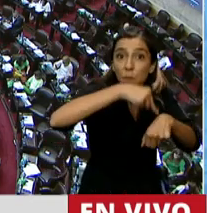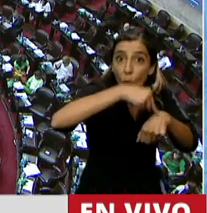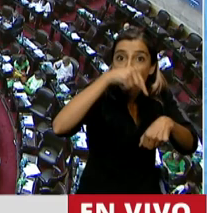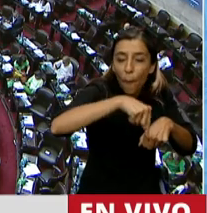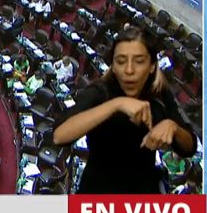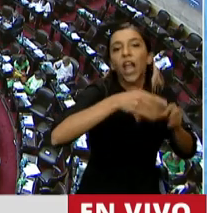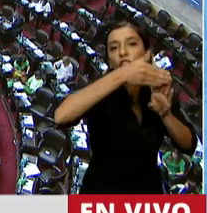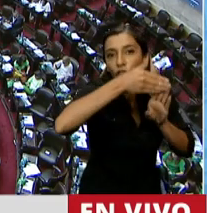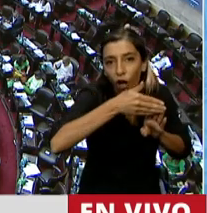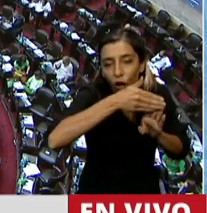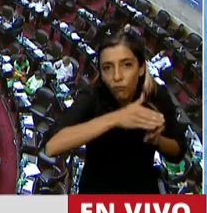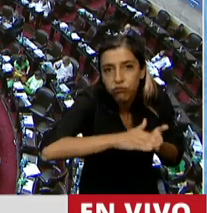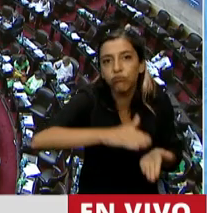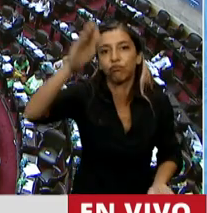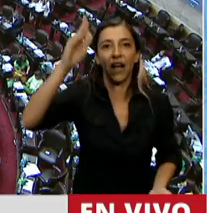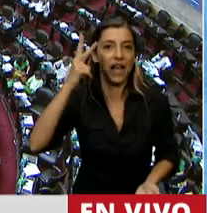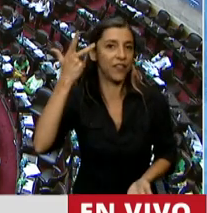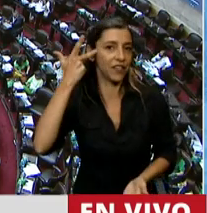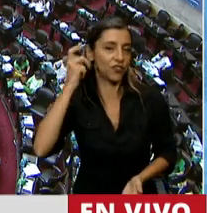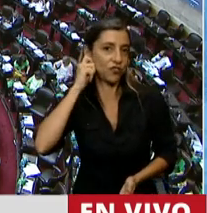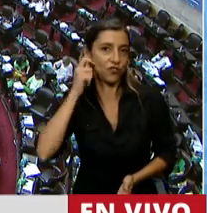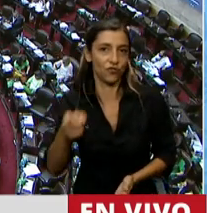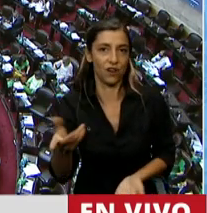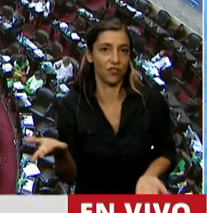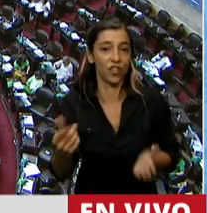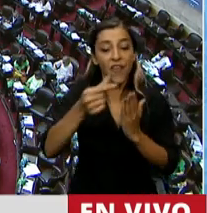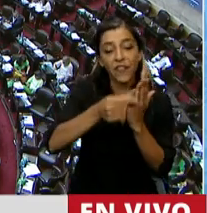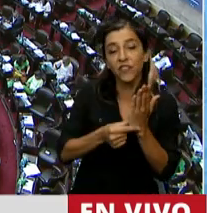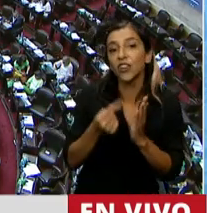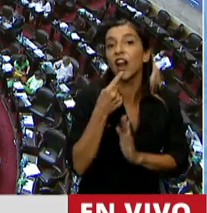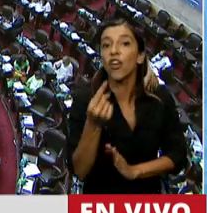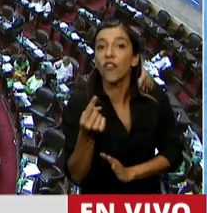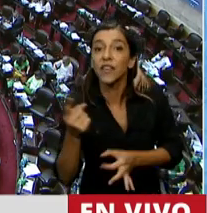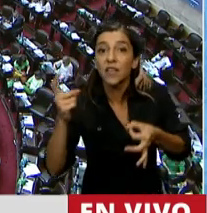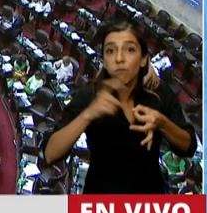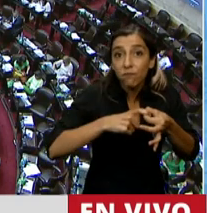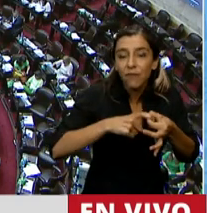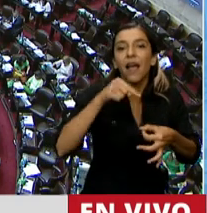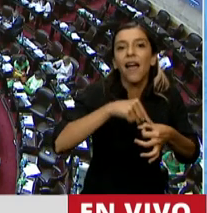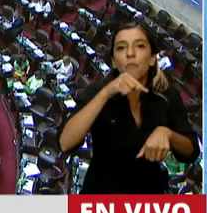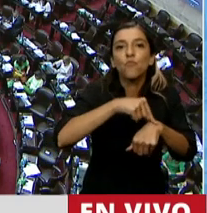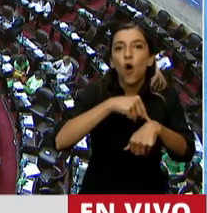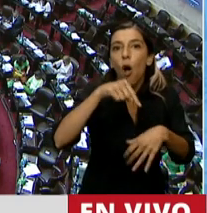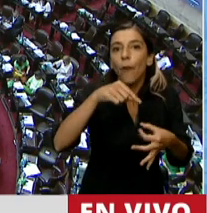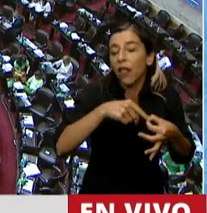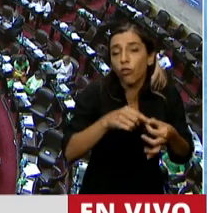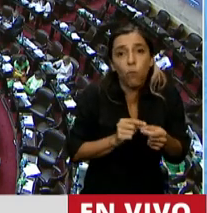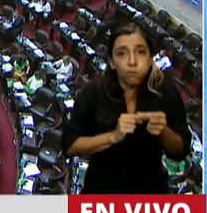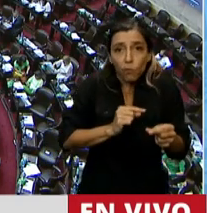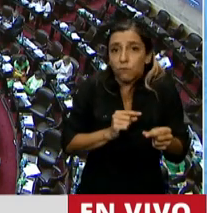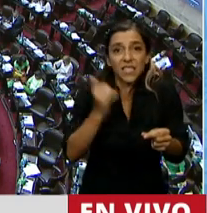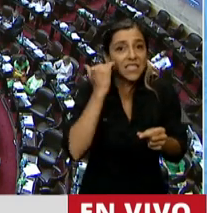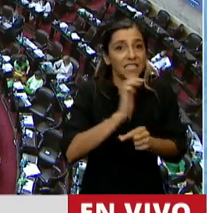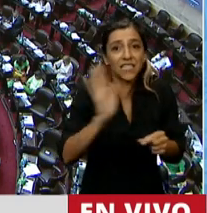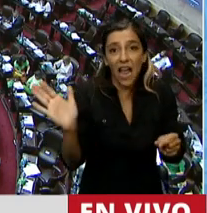concepción. El diccionario define concepción como sinónimo de fecundación. En